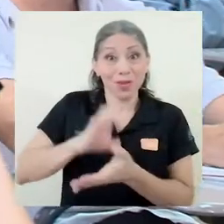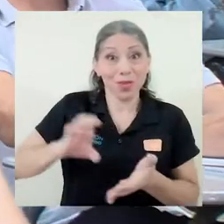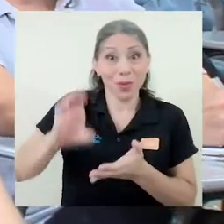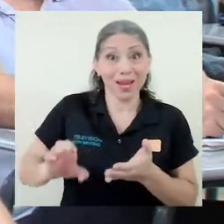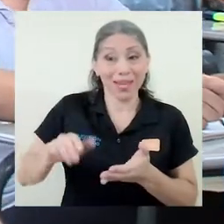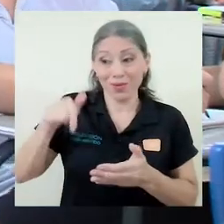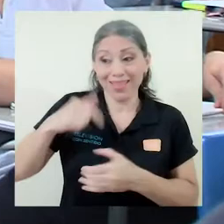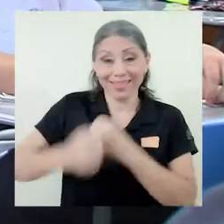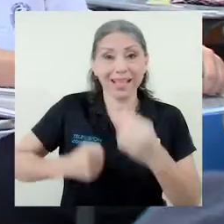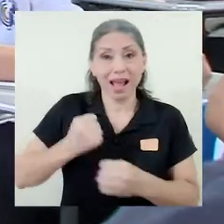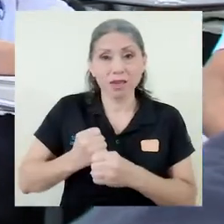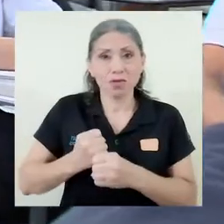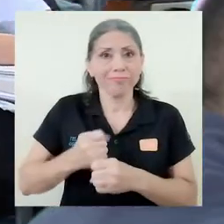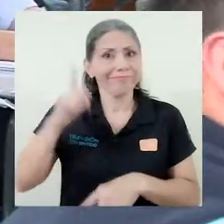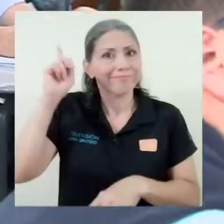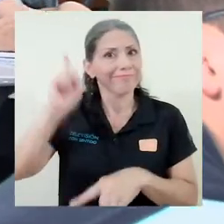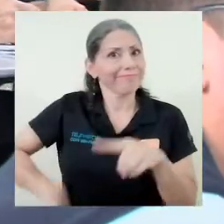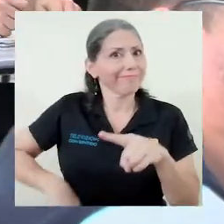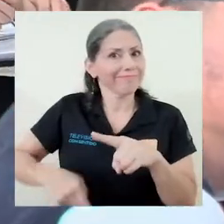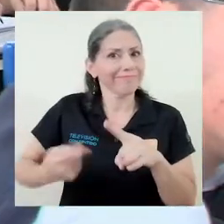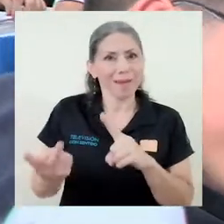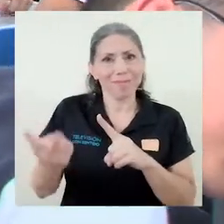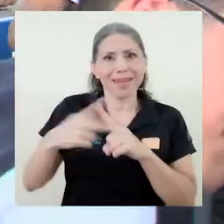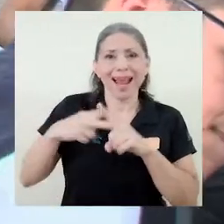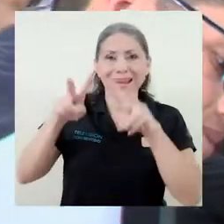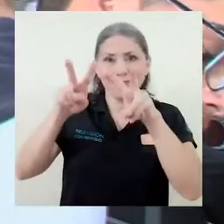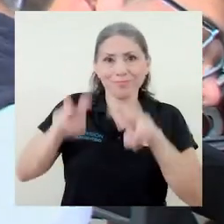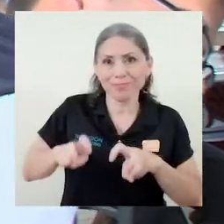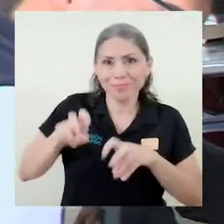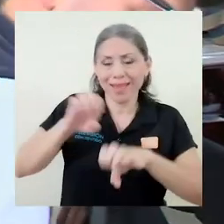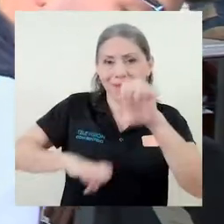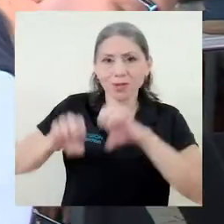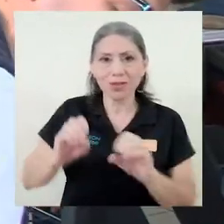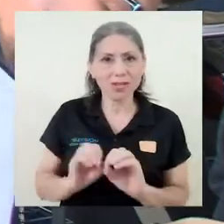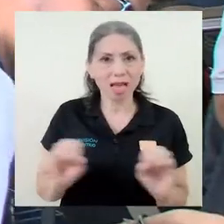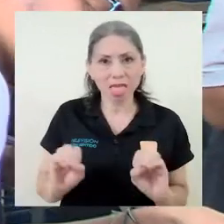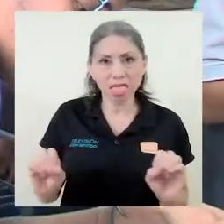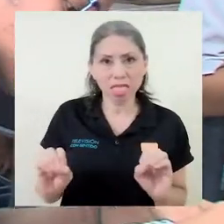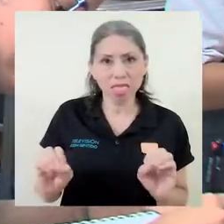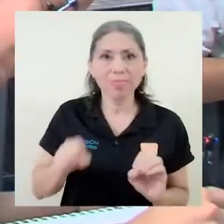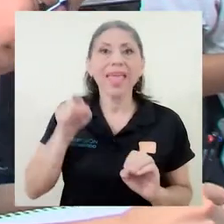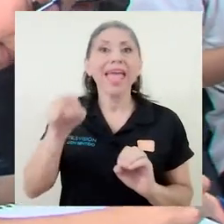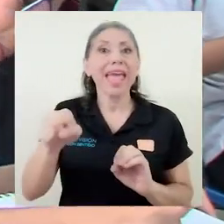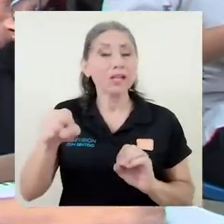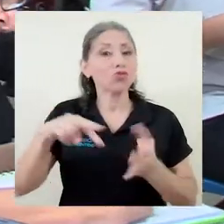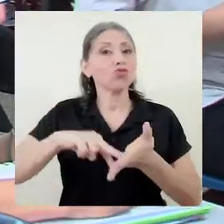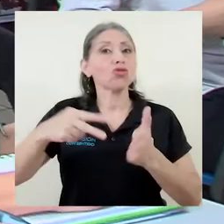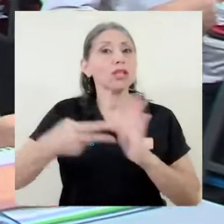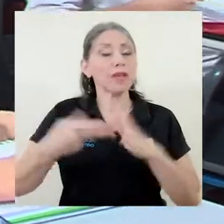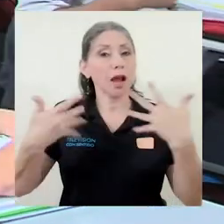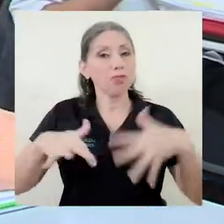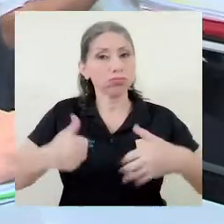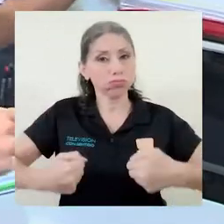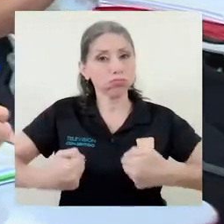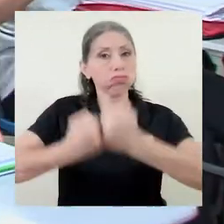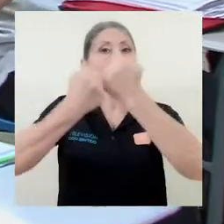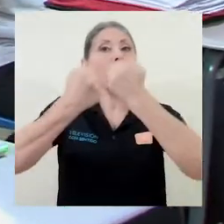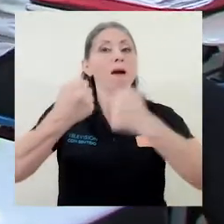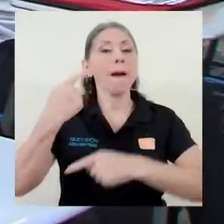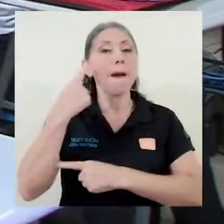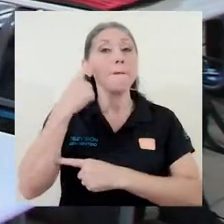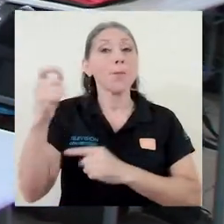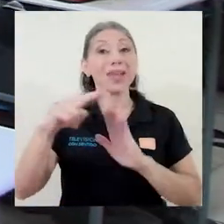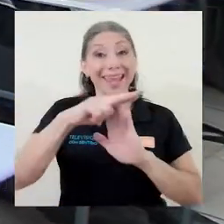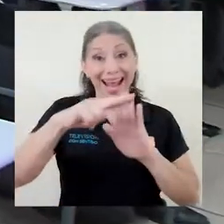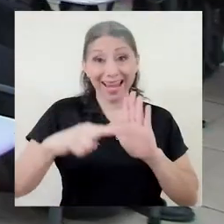2020 no ha sido posible aplicarle evaluaciones. Esto representa todo un desafío, pues